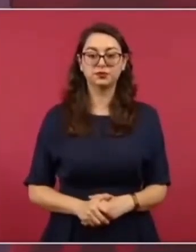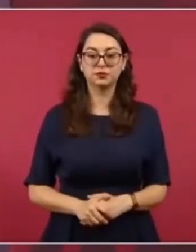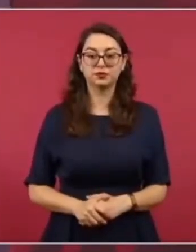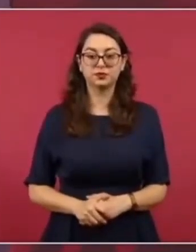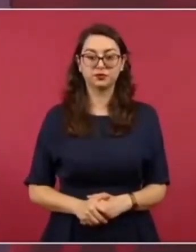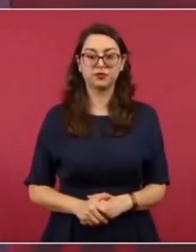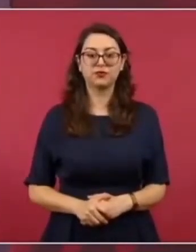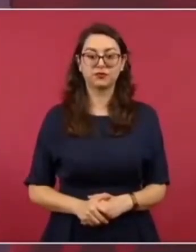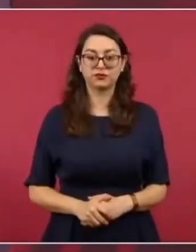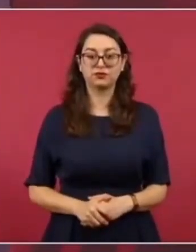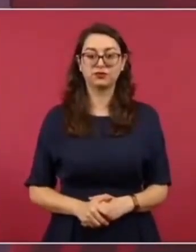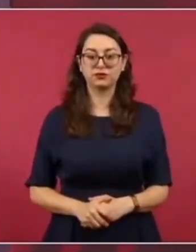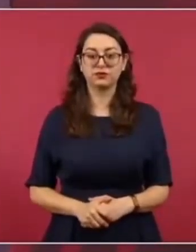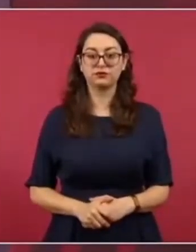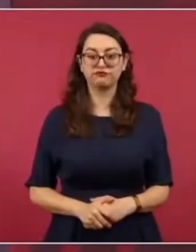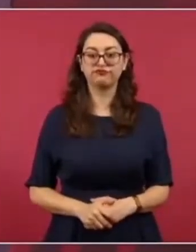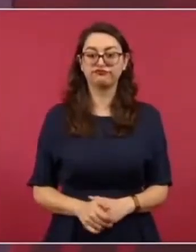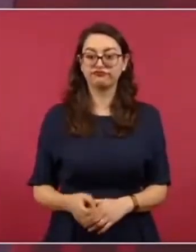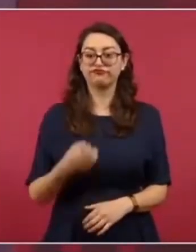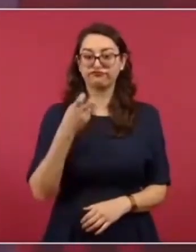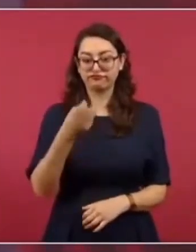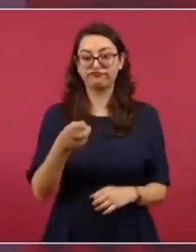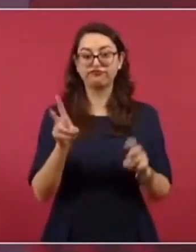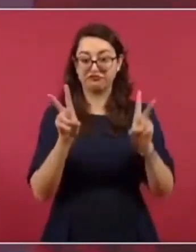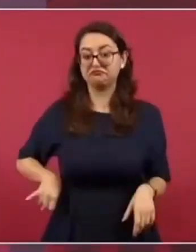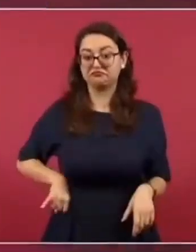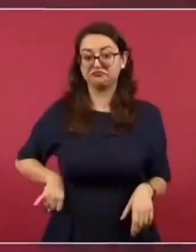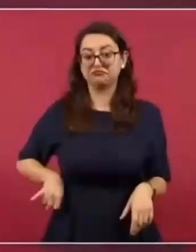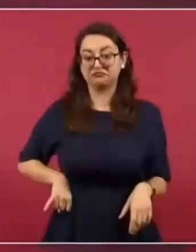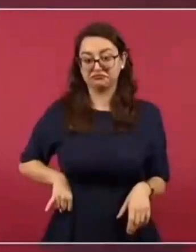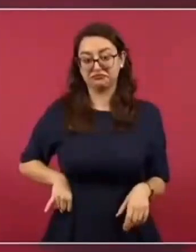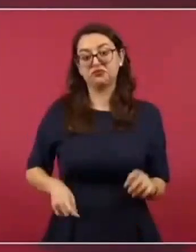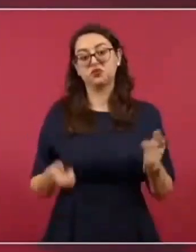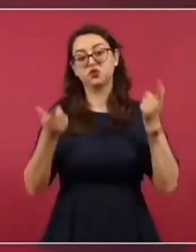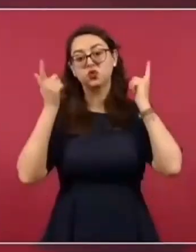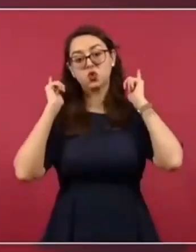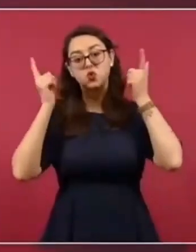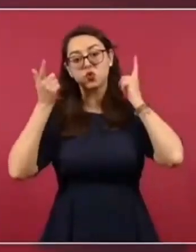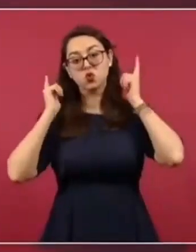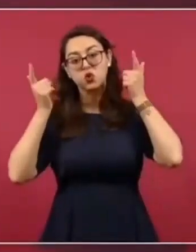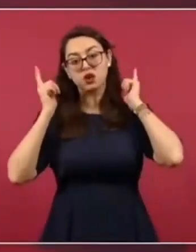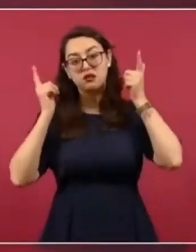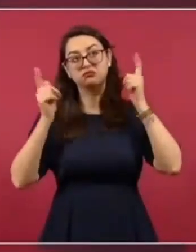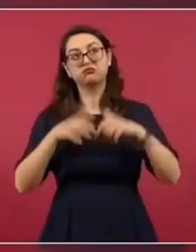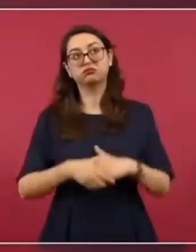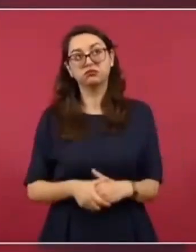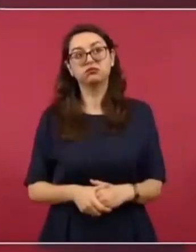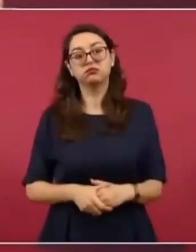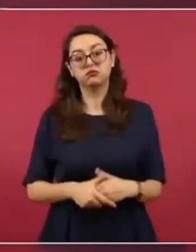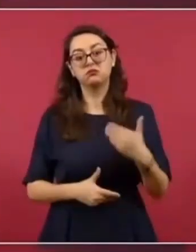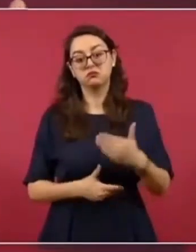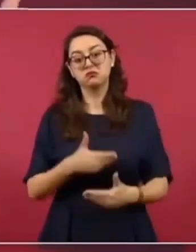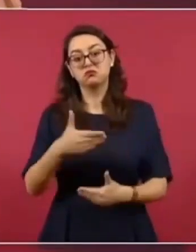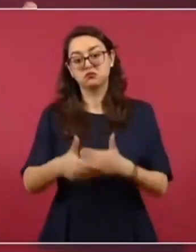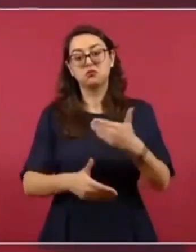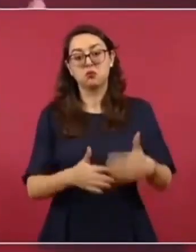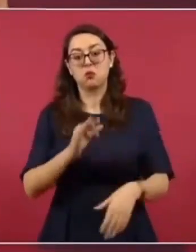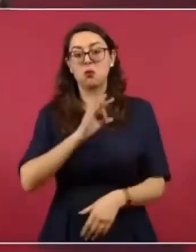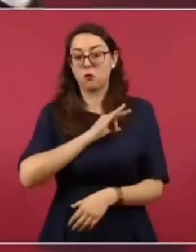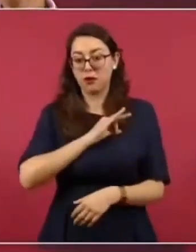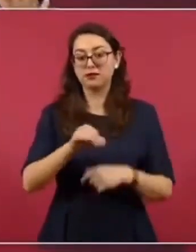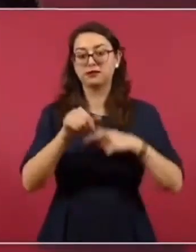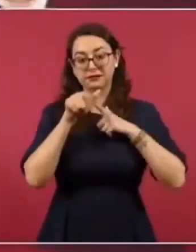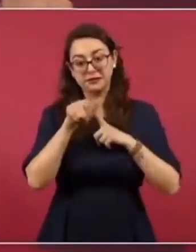Entonces, es un buen tema, ojalá y se retome